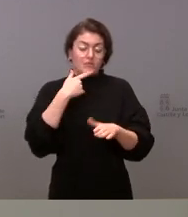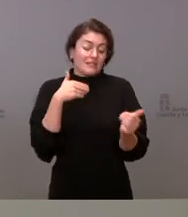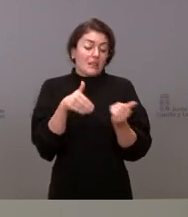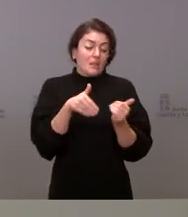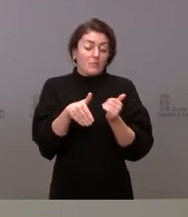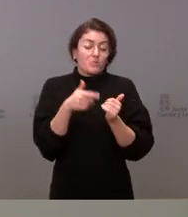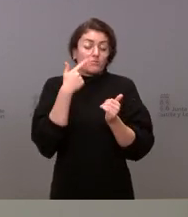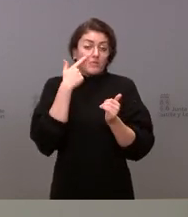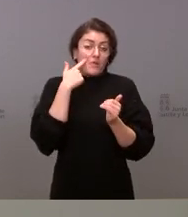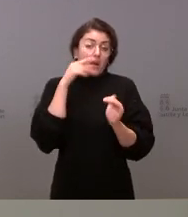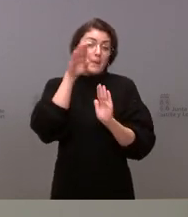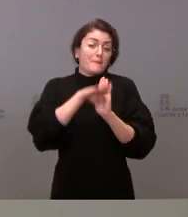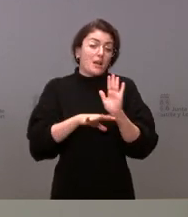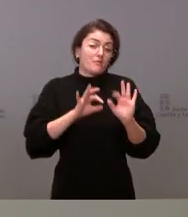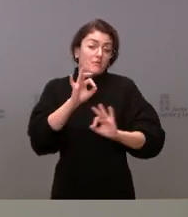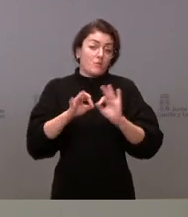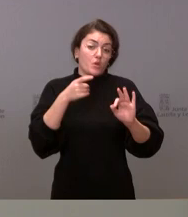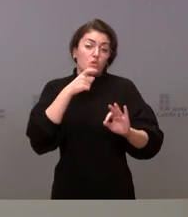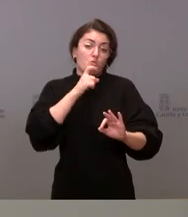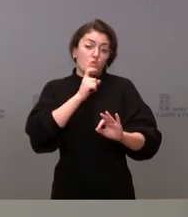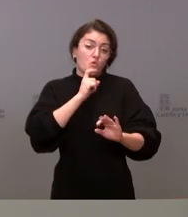vacunación en Segovia